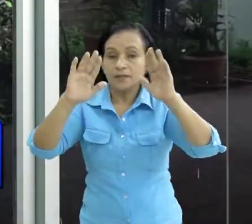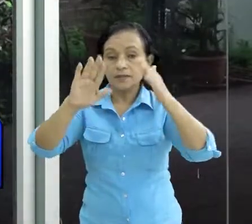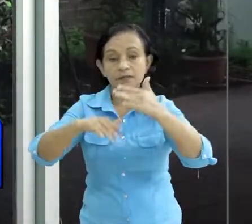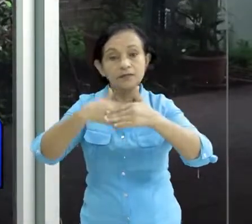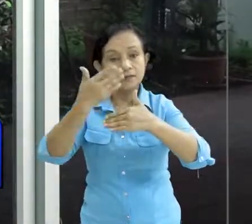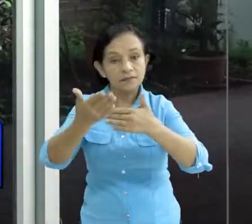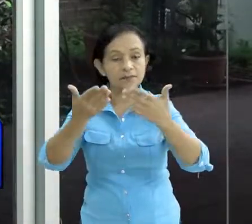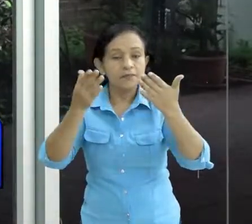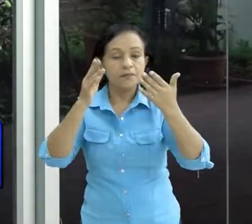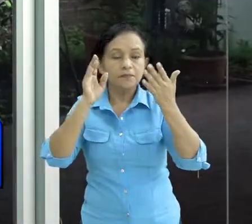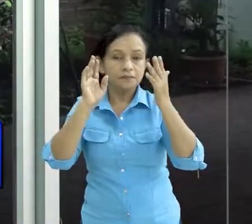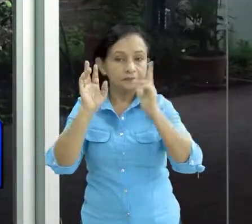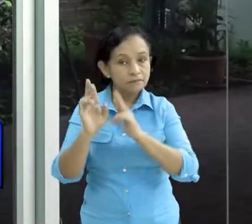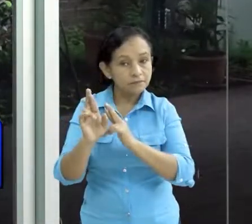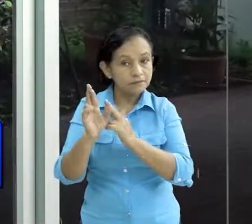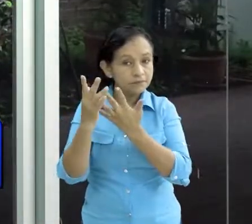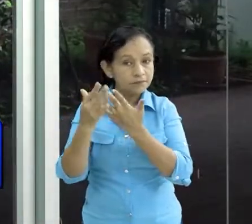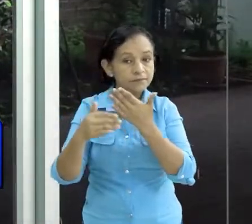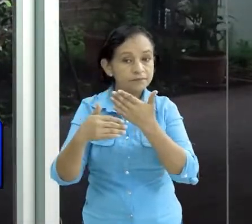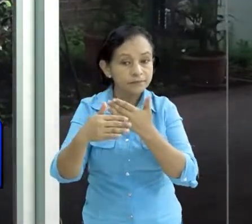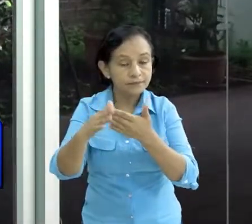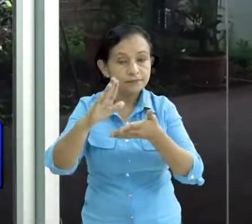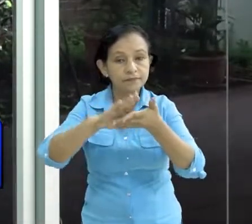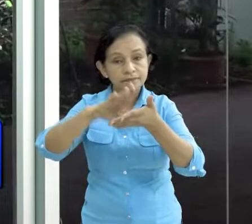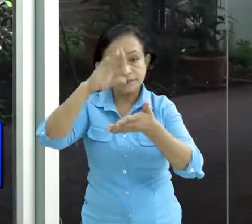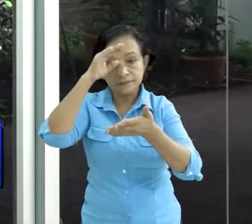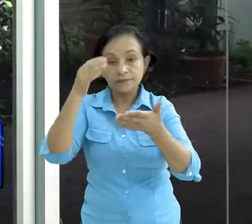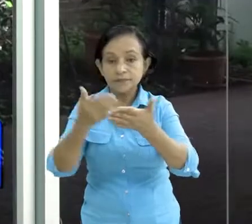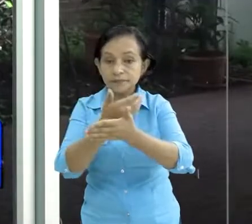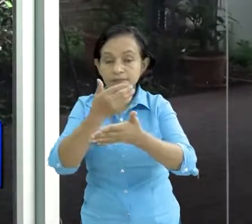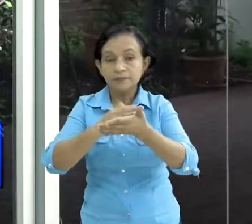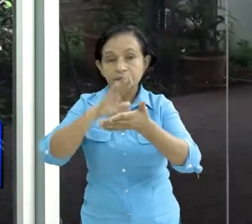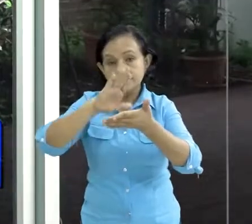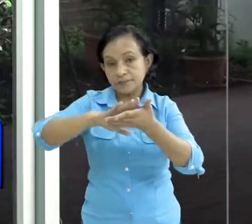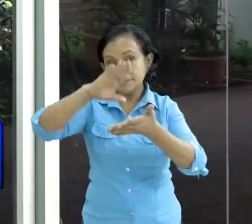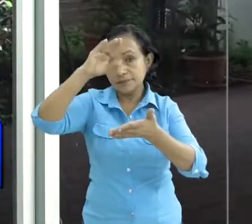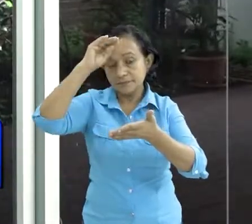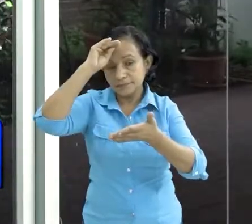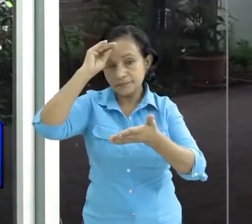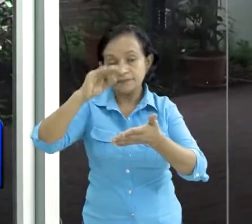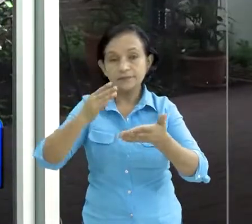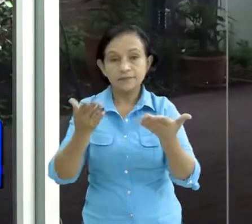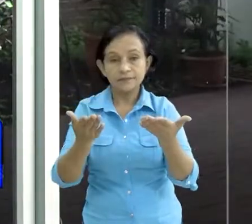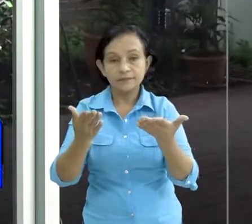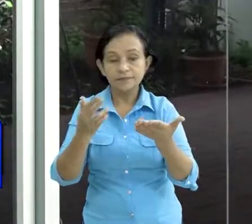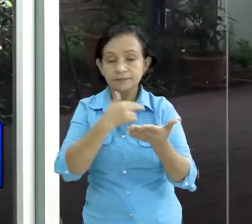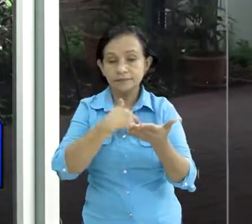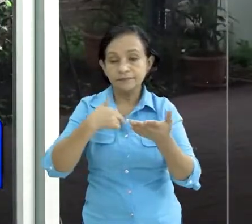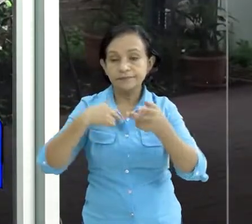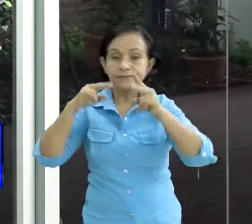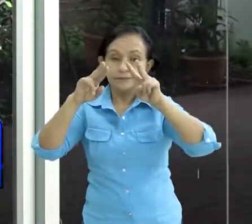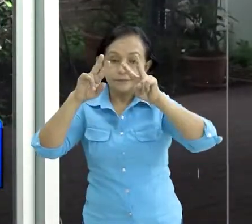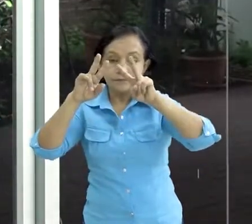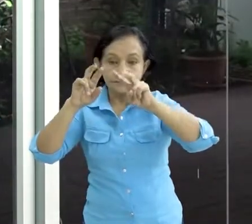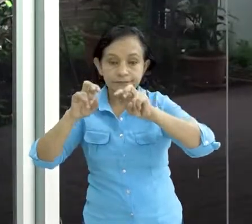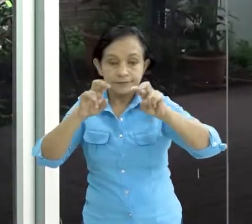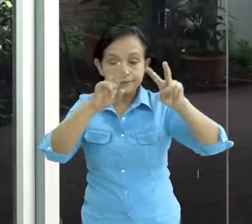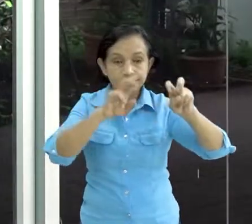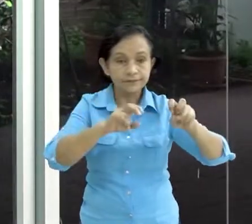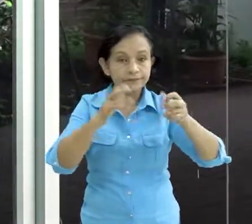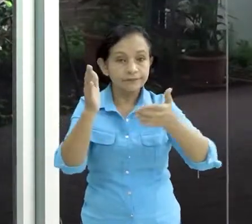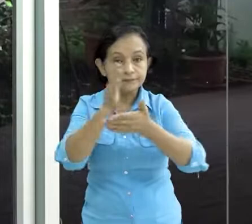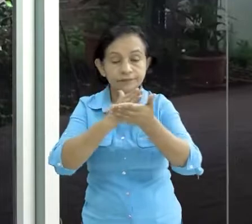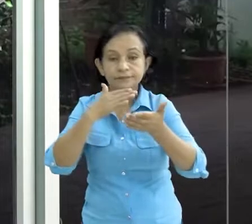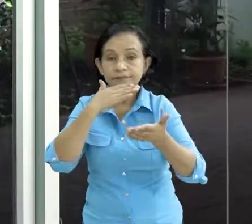esperamos pues poder aplicar esta lección nueva que hemos recibido que es la evaluación pues de estas